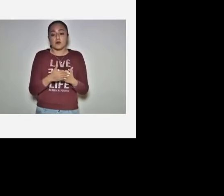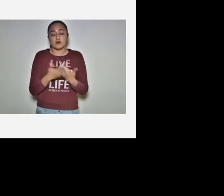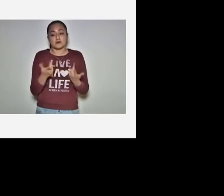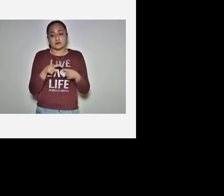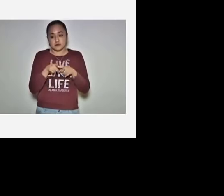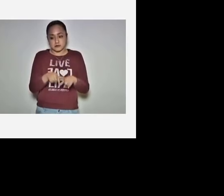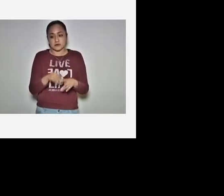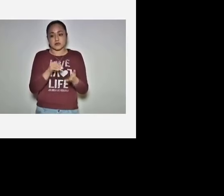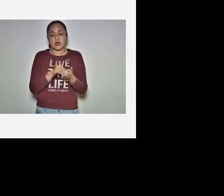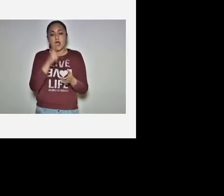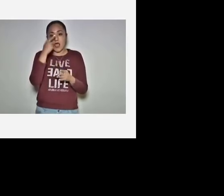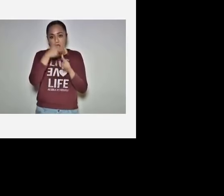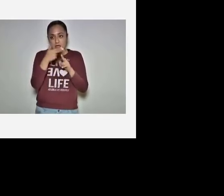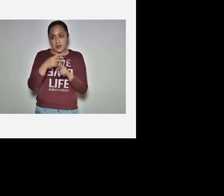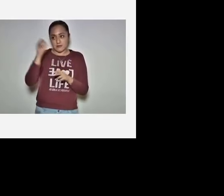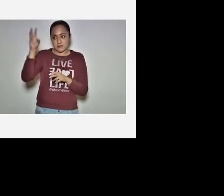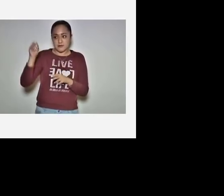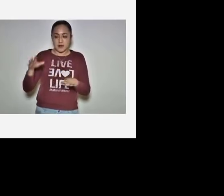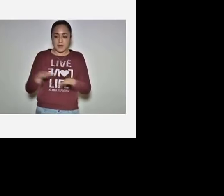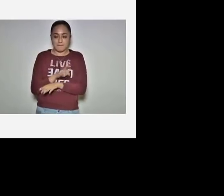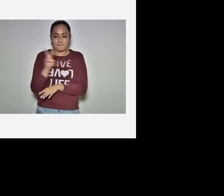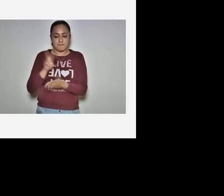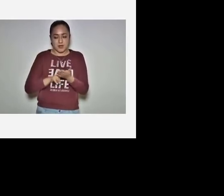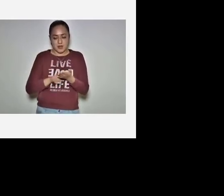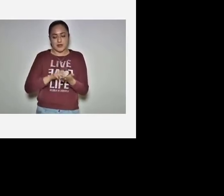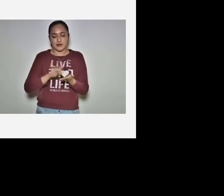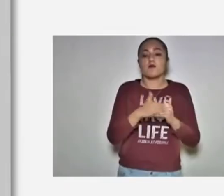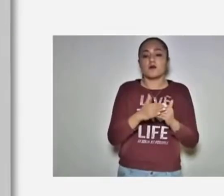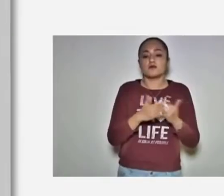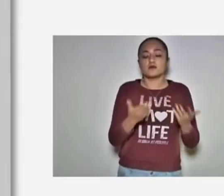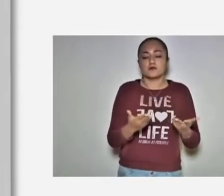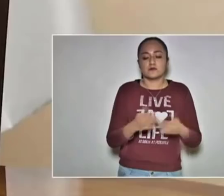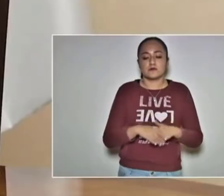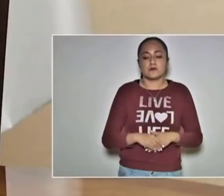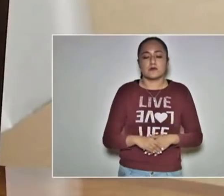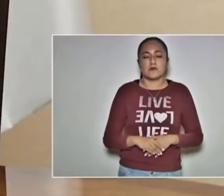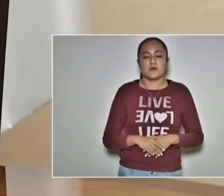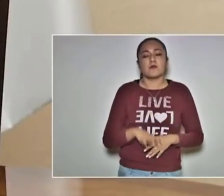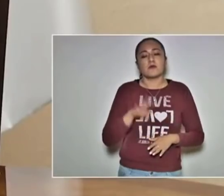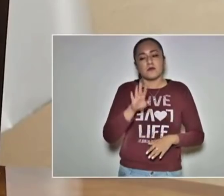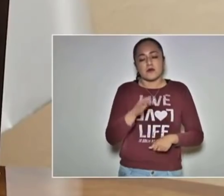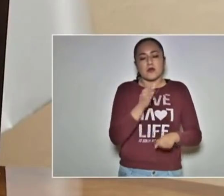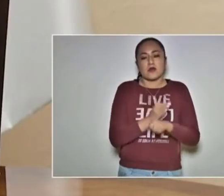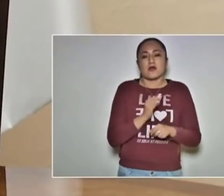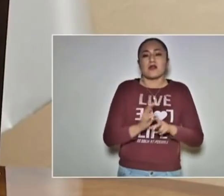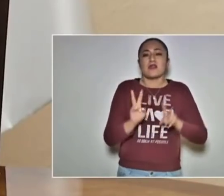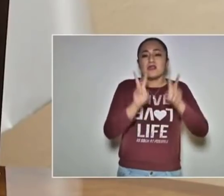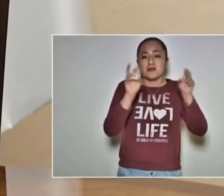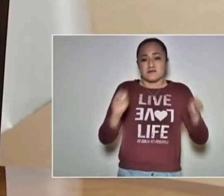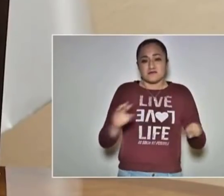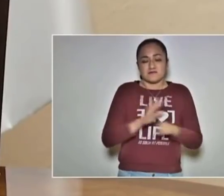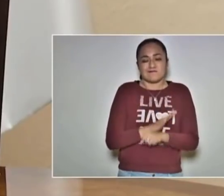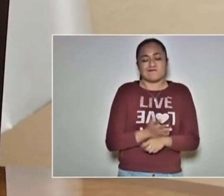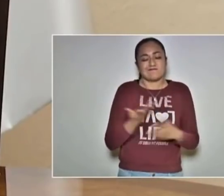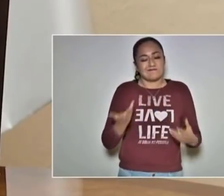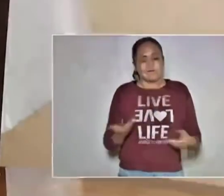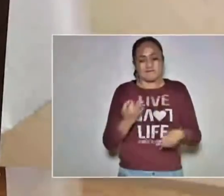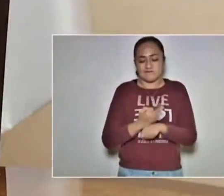sea hasta que haya un semáforo epidemiológico en color verde. Gracias y buen día. Miren, estamos viendo en el tema COVID un asunto